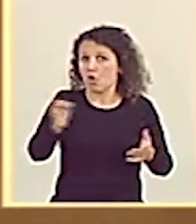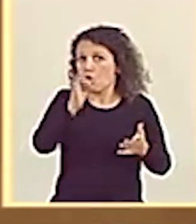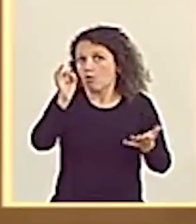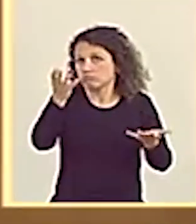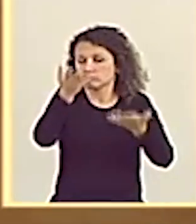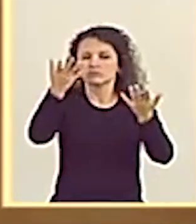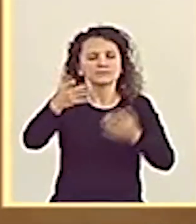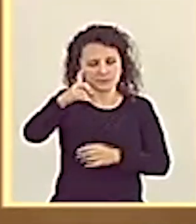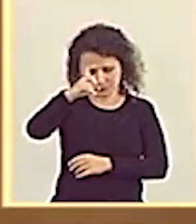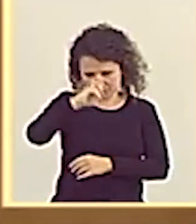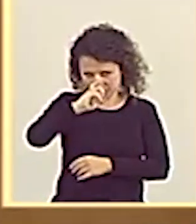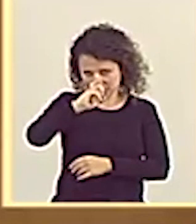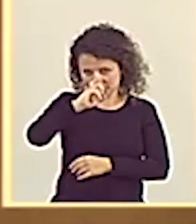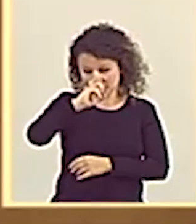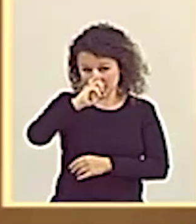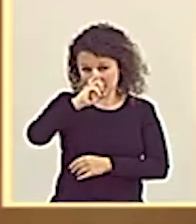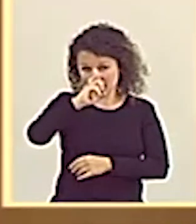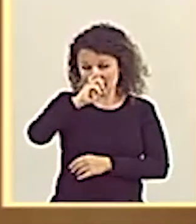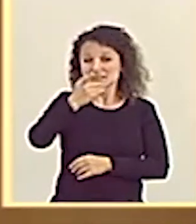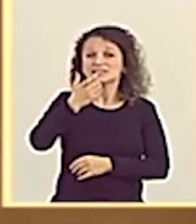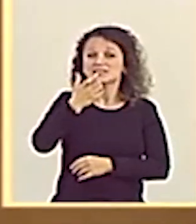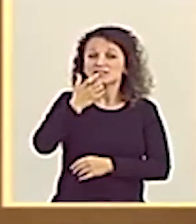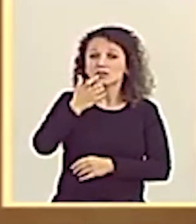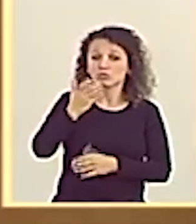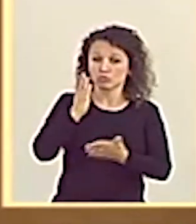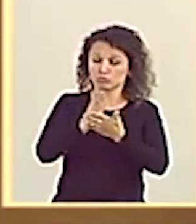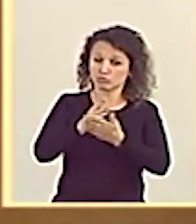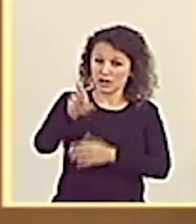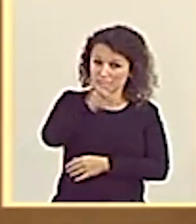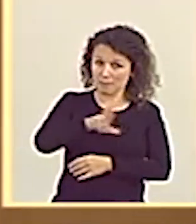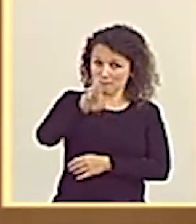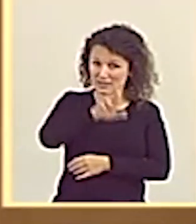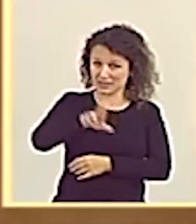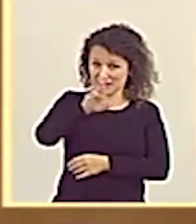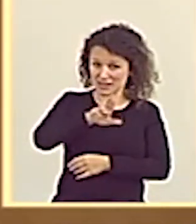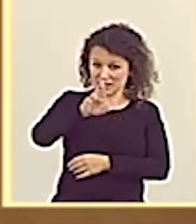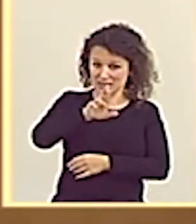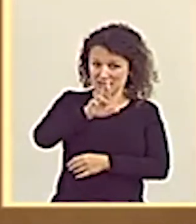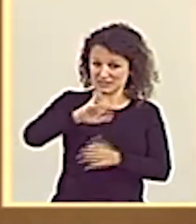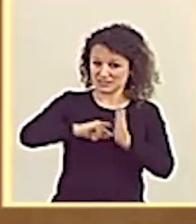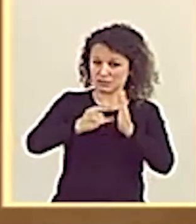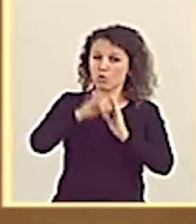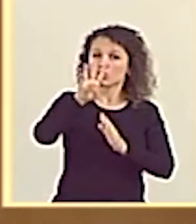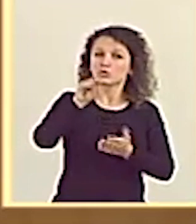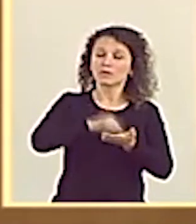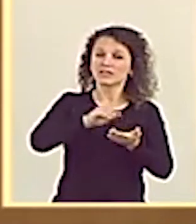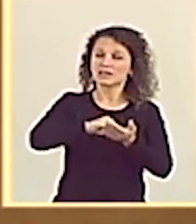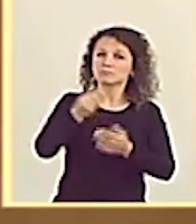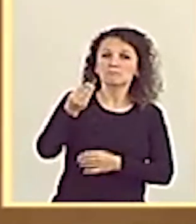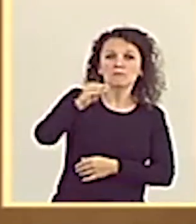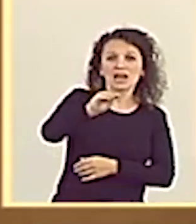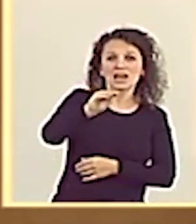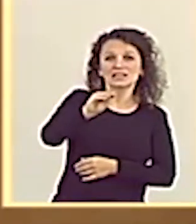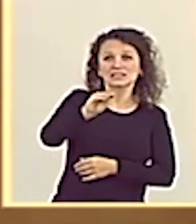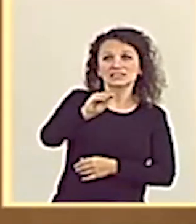recuerdo que los repetidores en el sistema son cuatro veces mayores entre las personas en situación